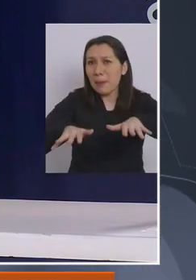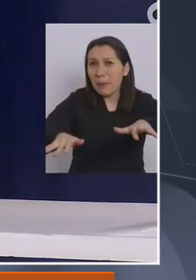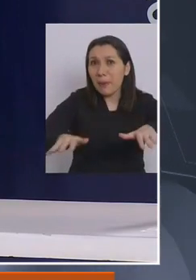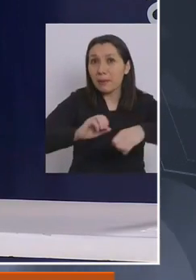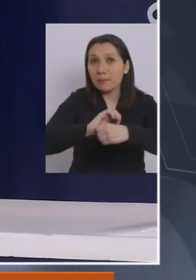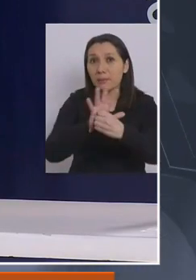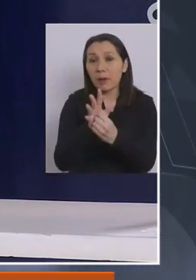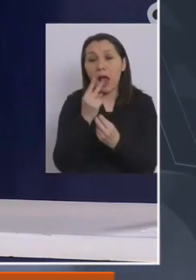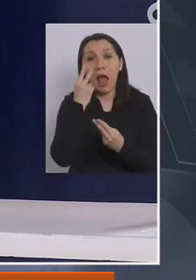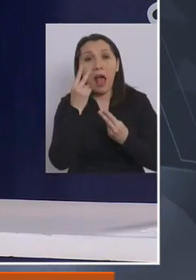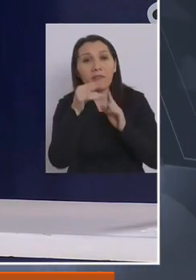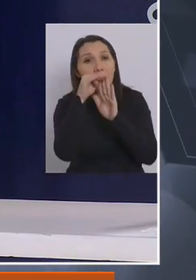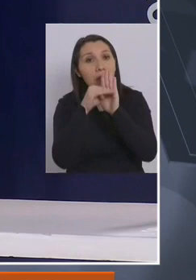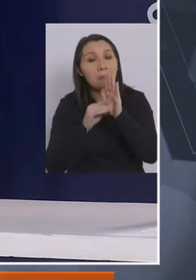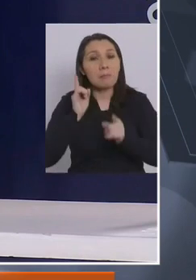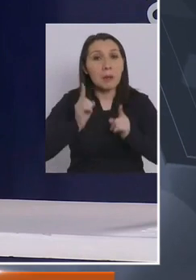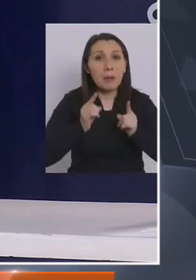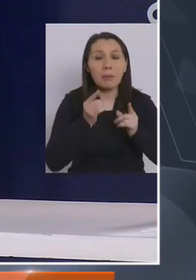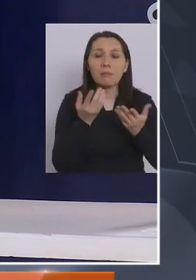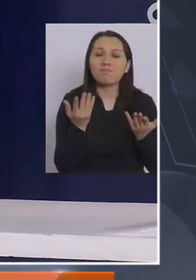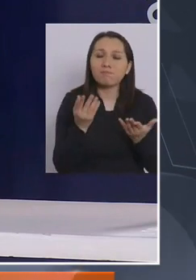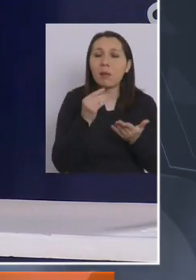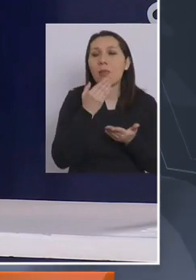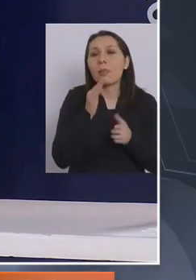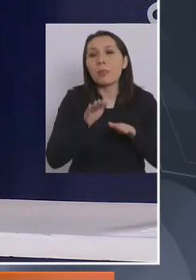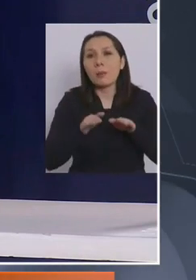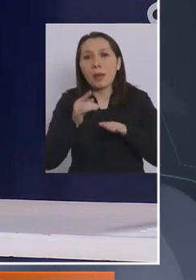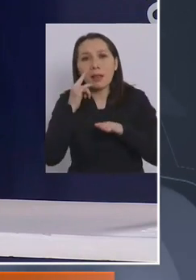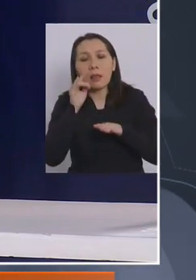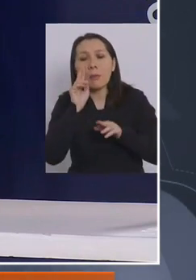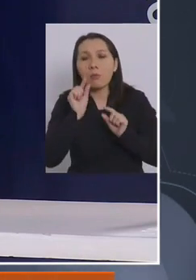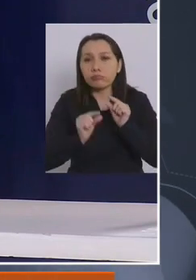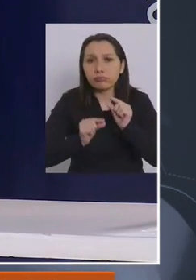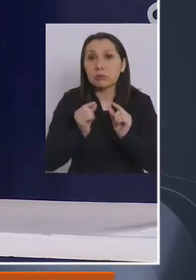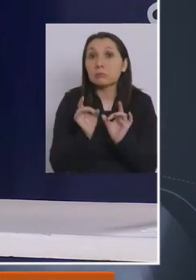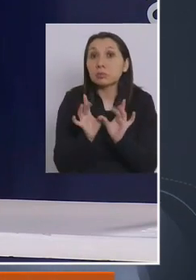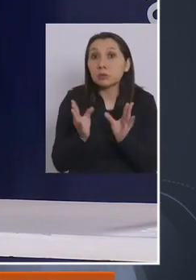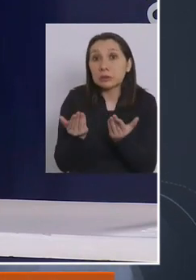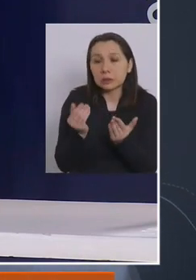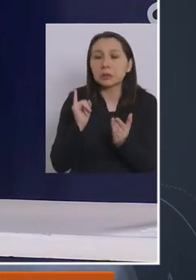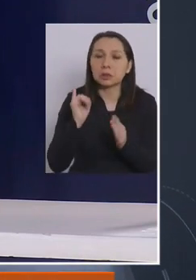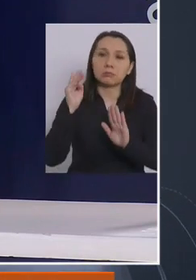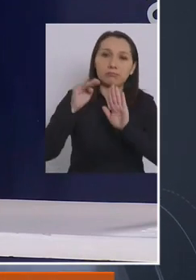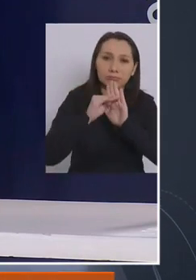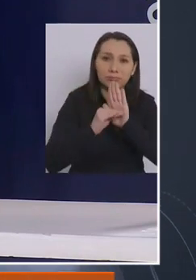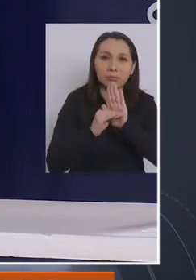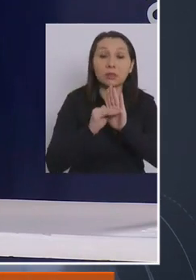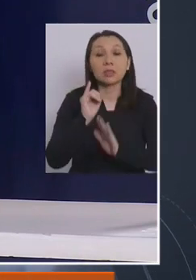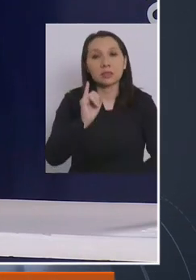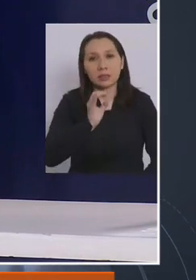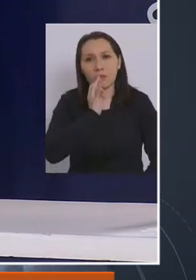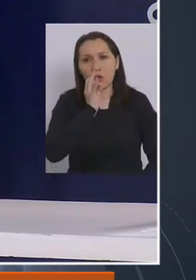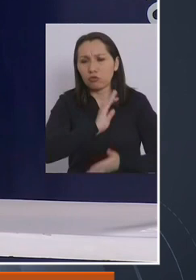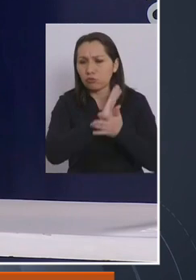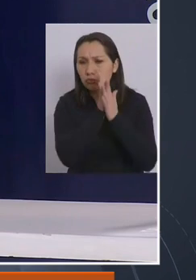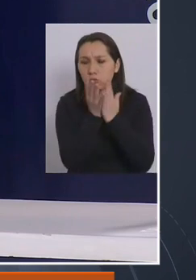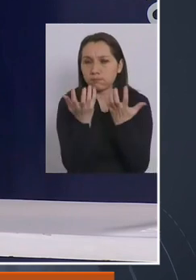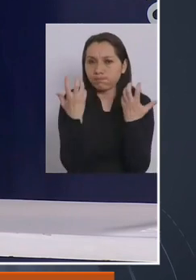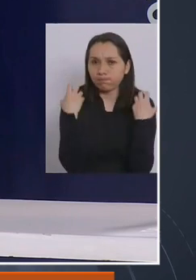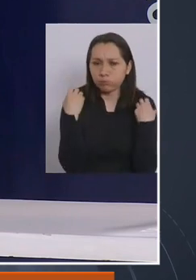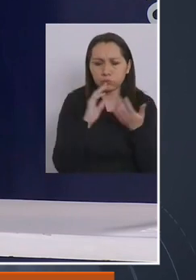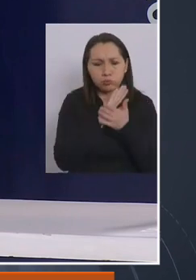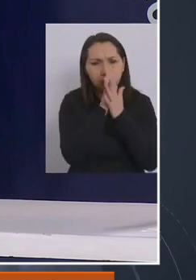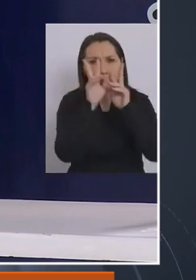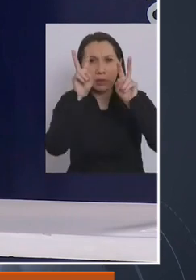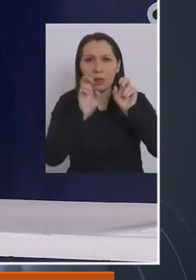y de las medidas que vayamos implementando, vamos a ir tomando las medidas que sean necesarias. Quiero sí decir que vamos a tomar todas las medidas que sean